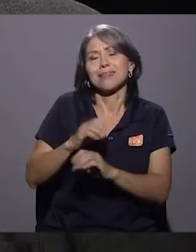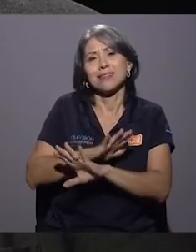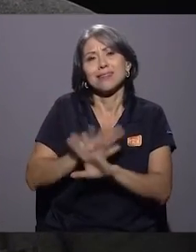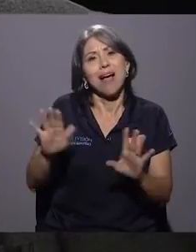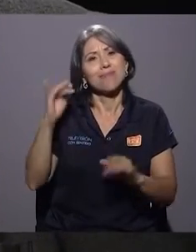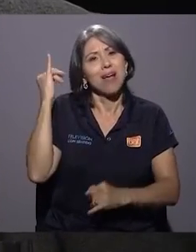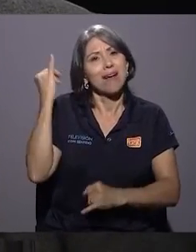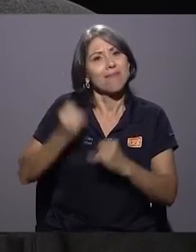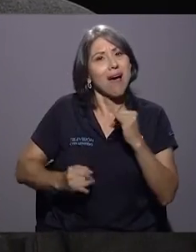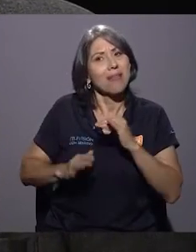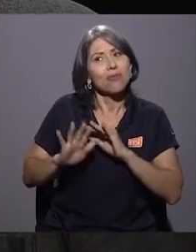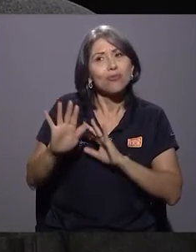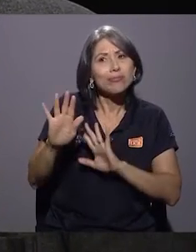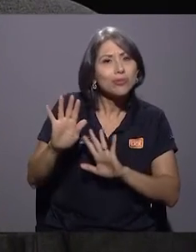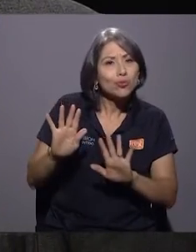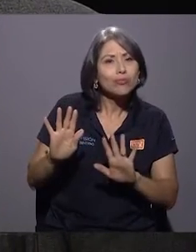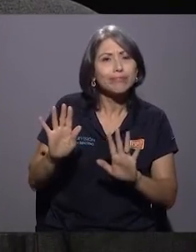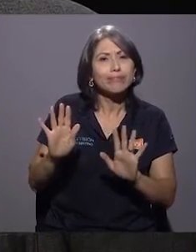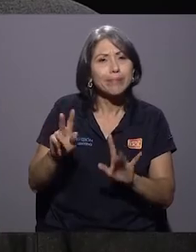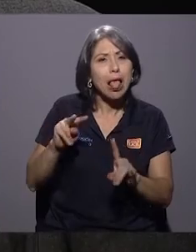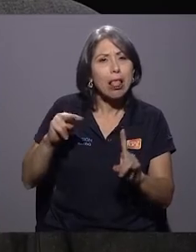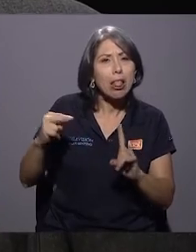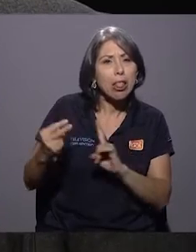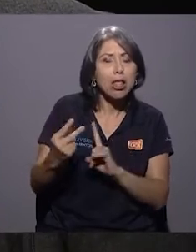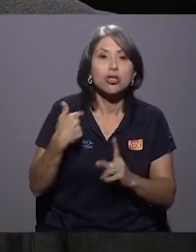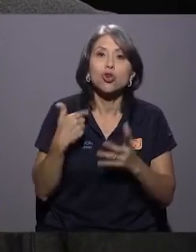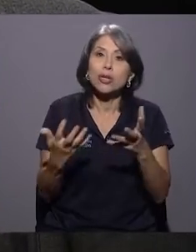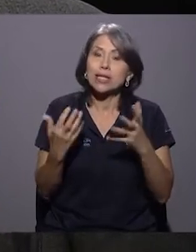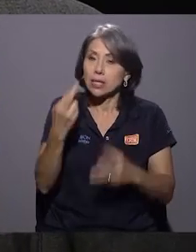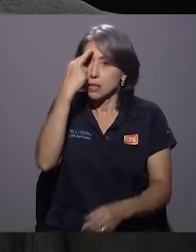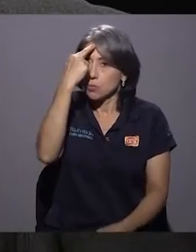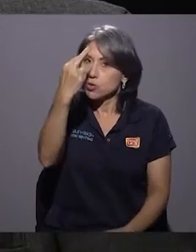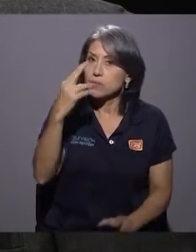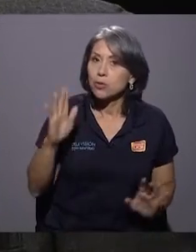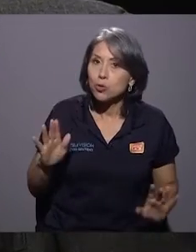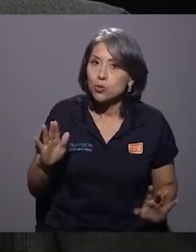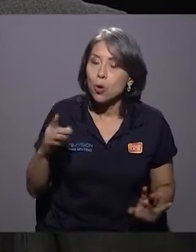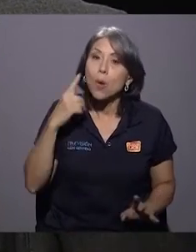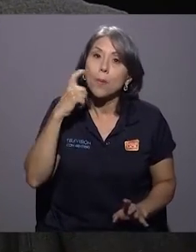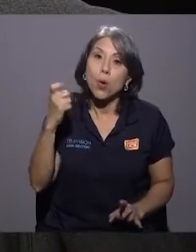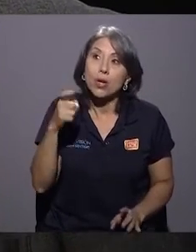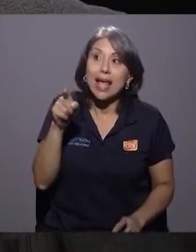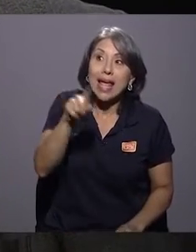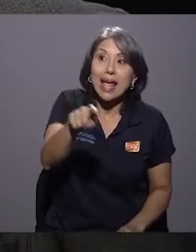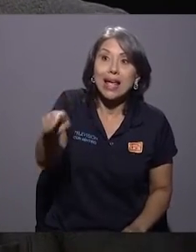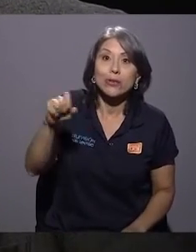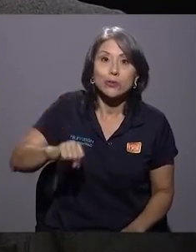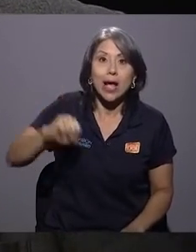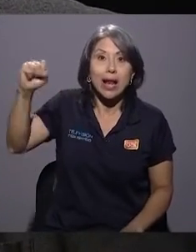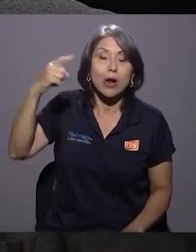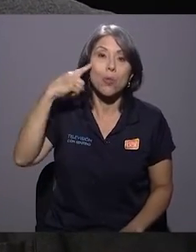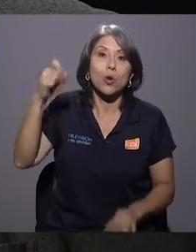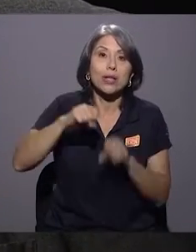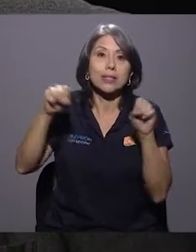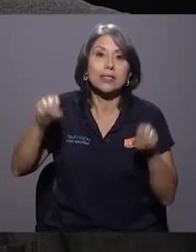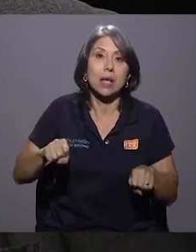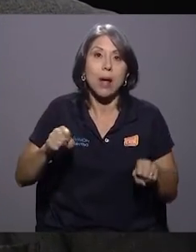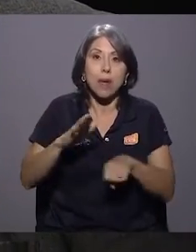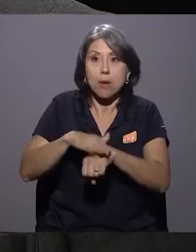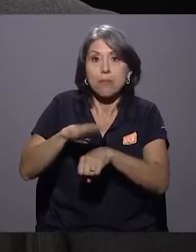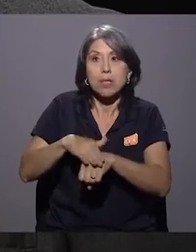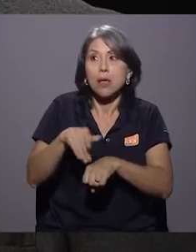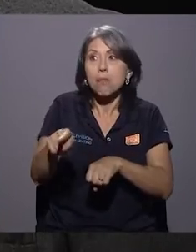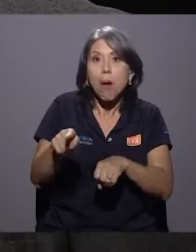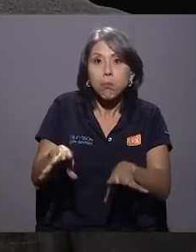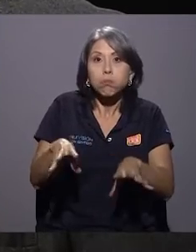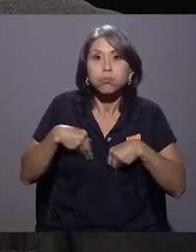digamos, acabando el escenario. Yo quisiera ser muy respetuoso porque al final de cuentas ganaron porque el sistema así lo permite y tienen